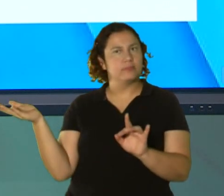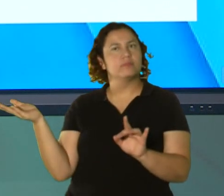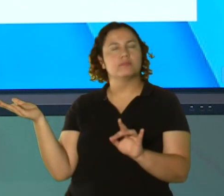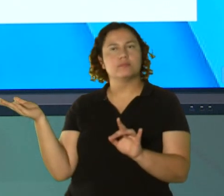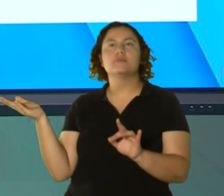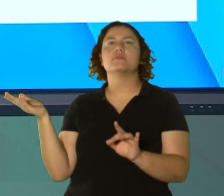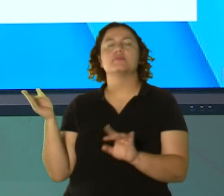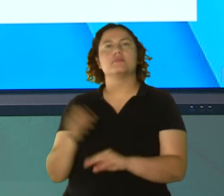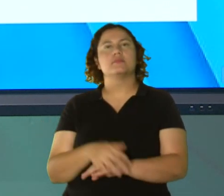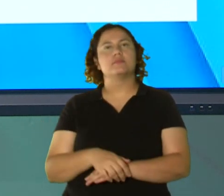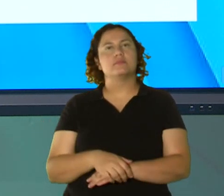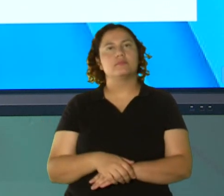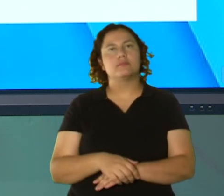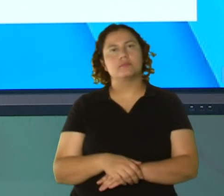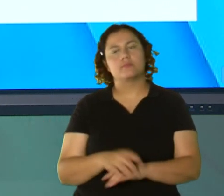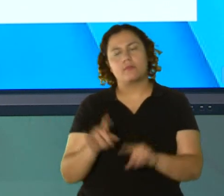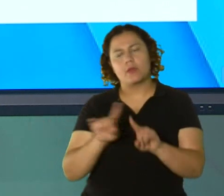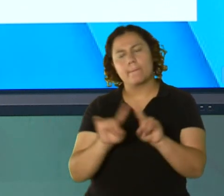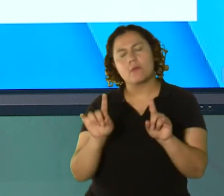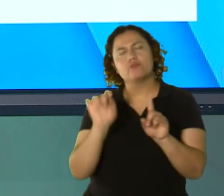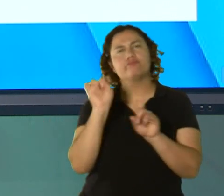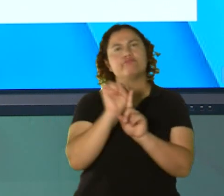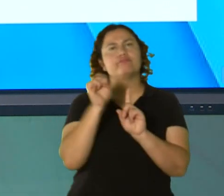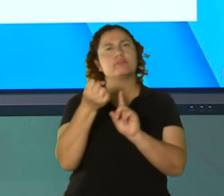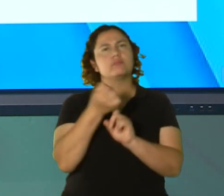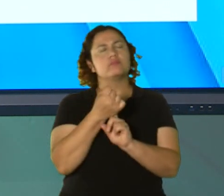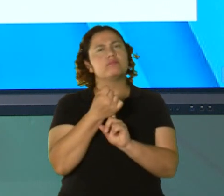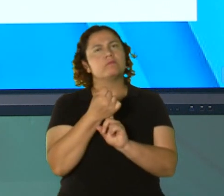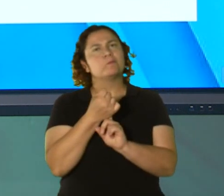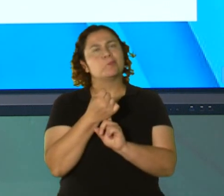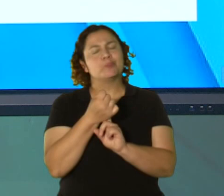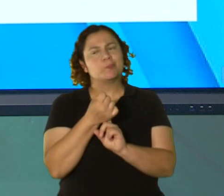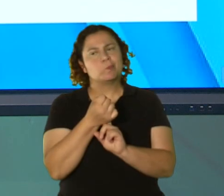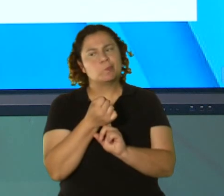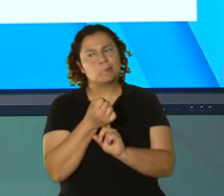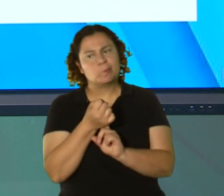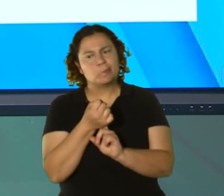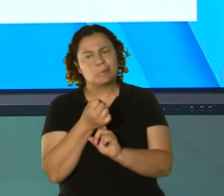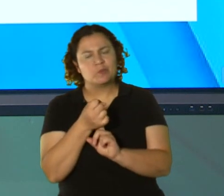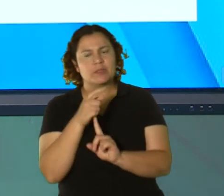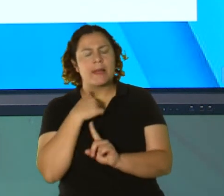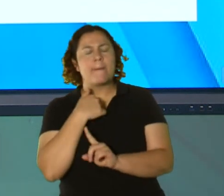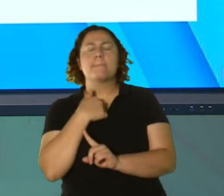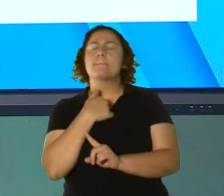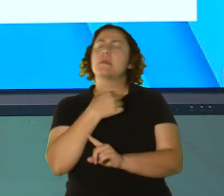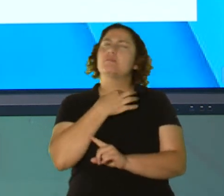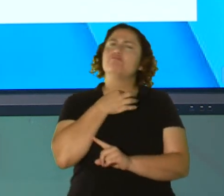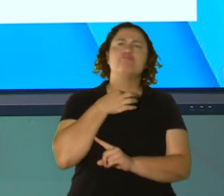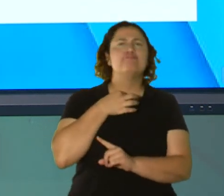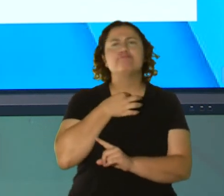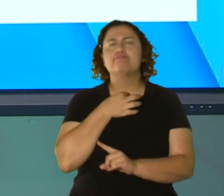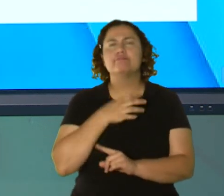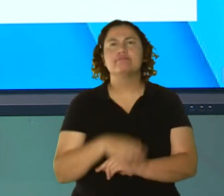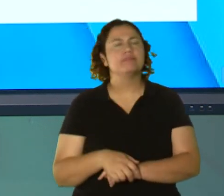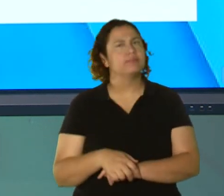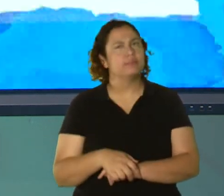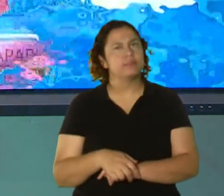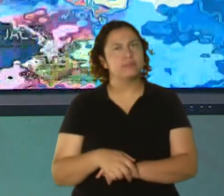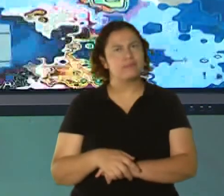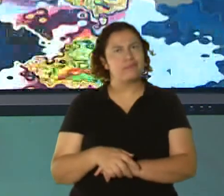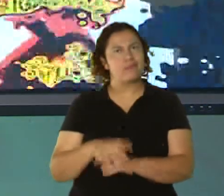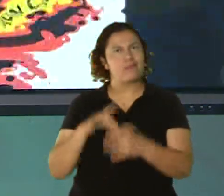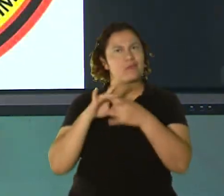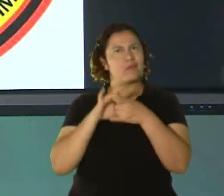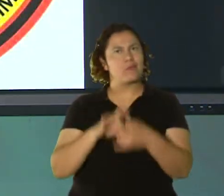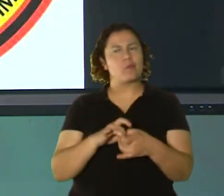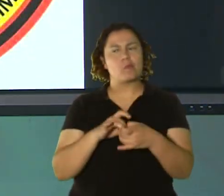de este joven. Pero hay una situación que me trae, me da curiosidad, y es con relación a